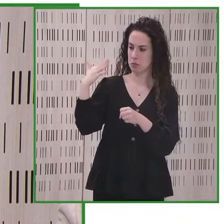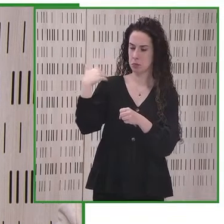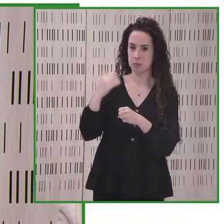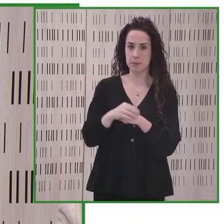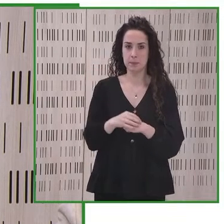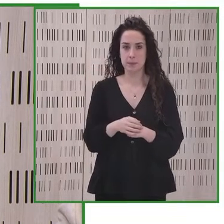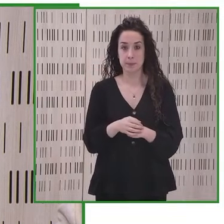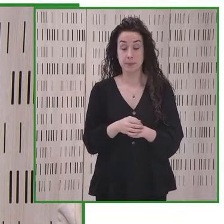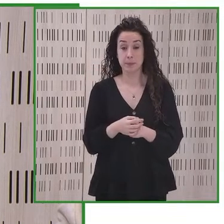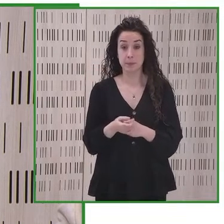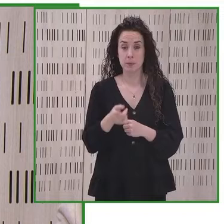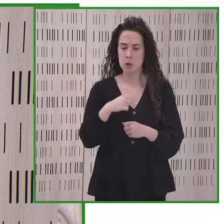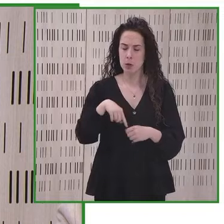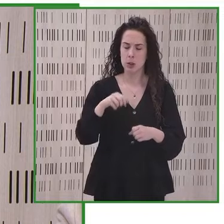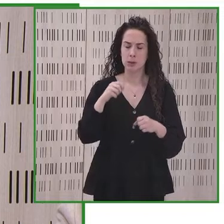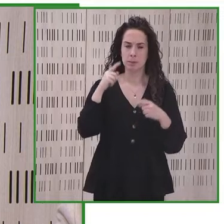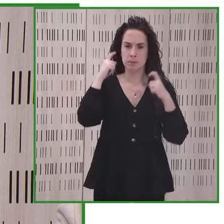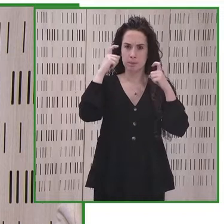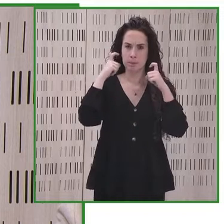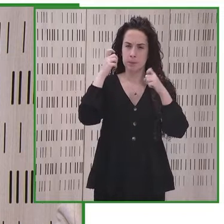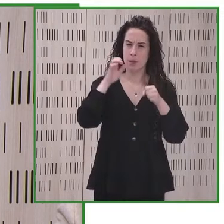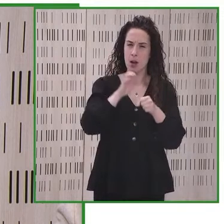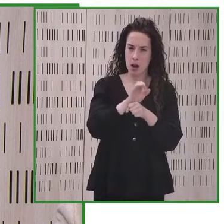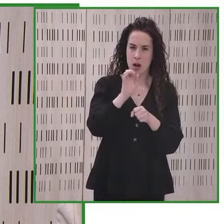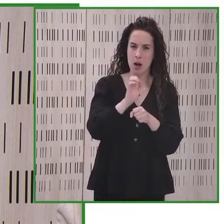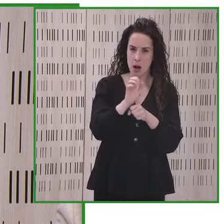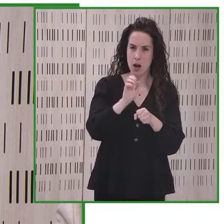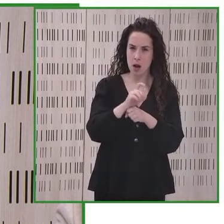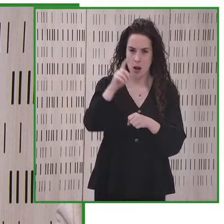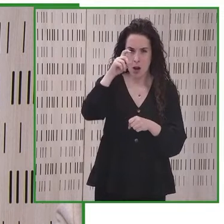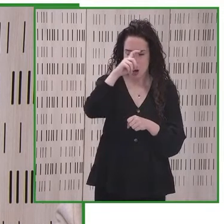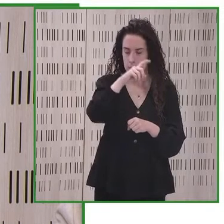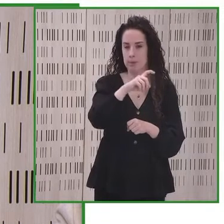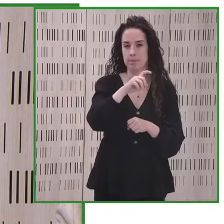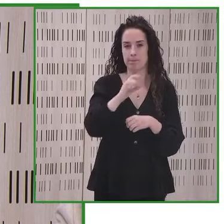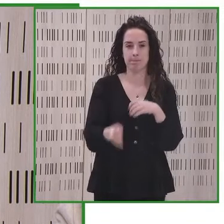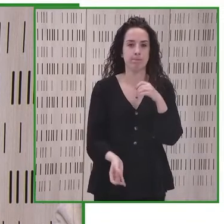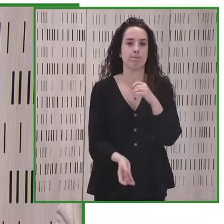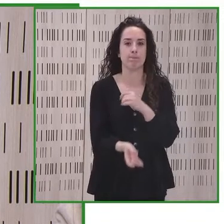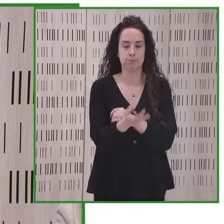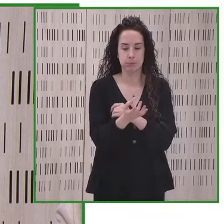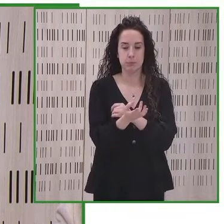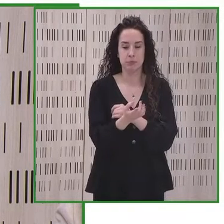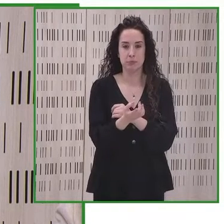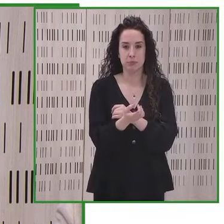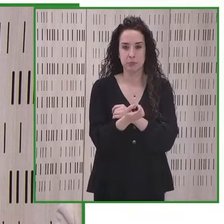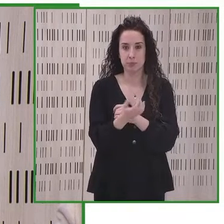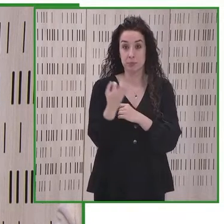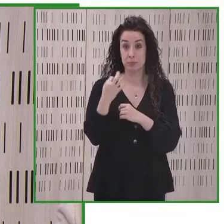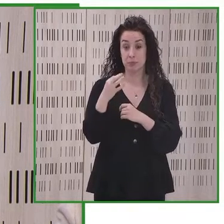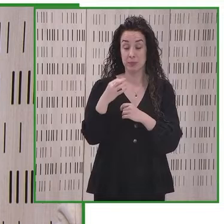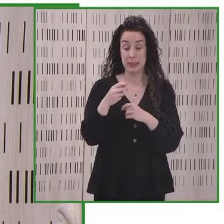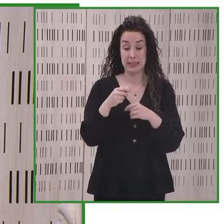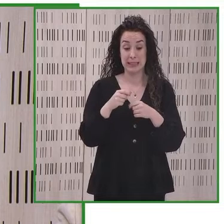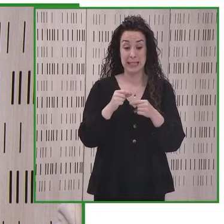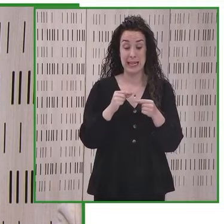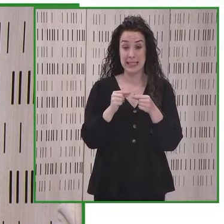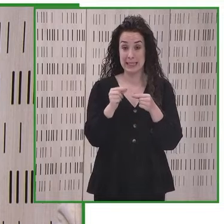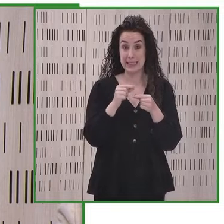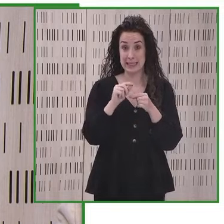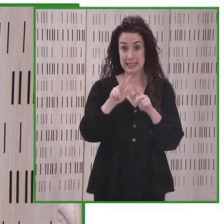que han sido puestas en práctica parcialmente en los últimos años. Y también hemos